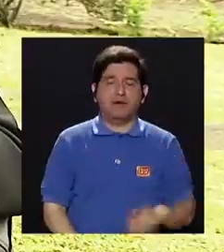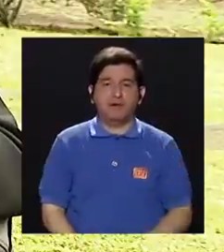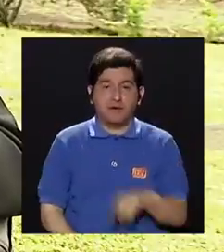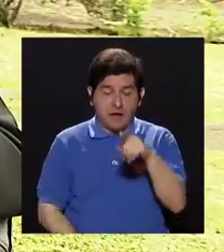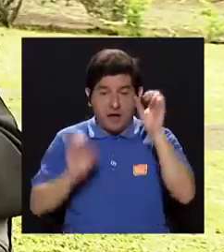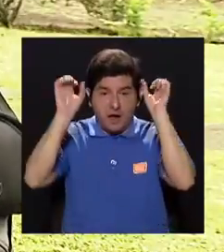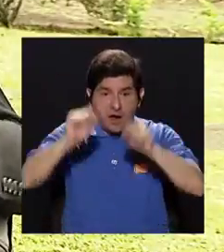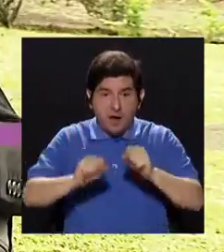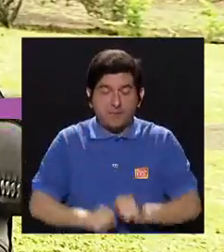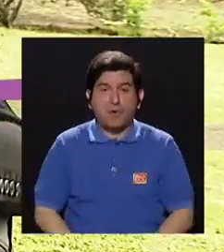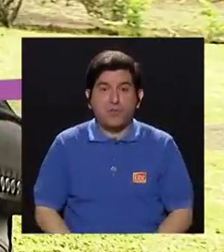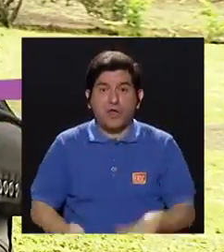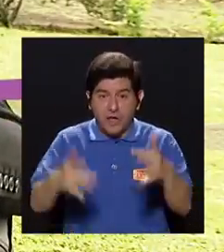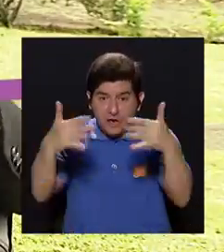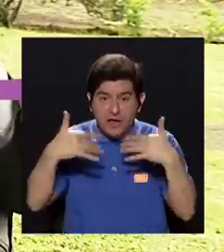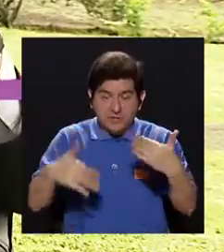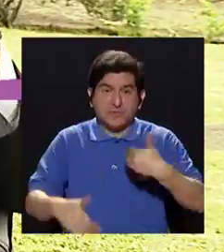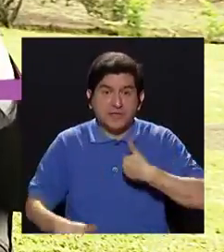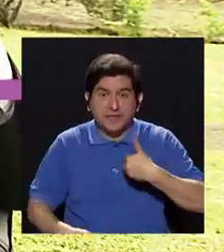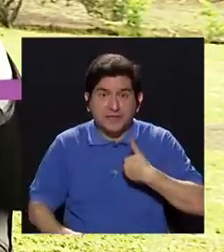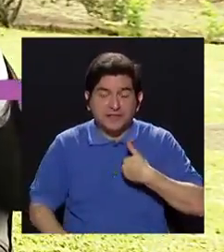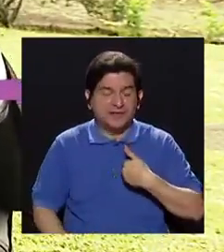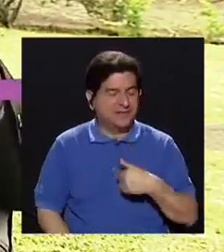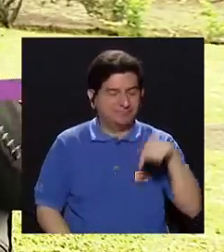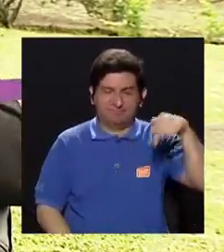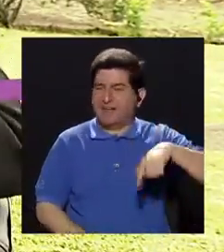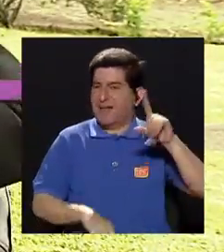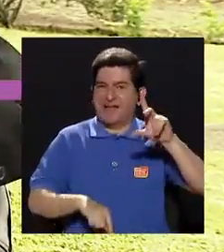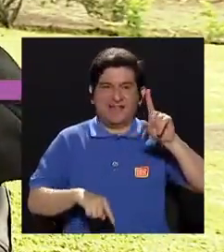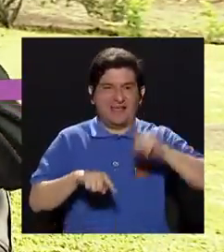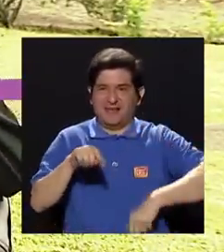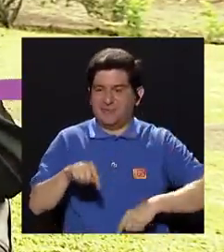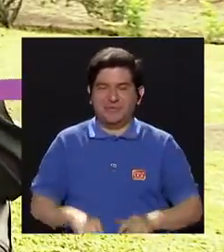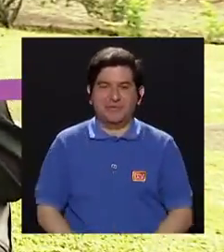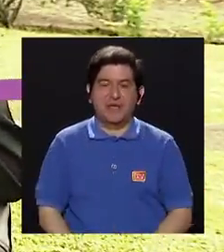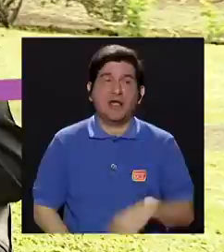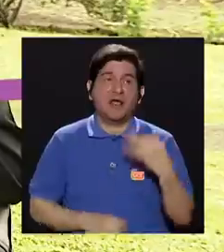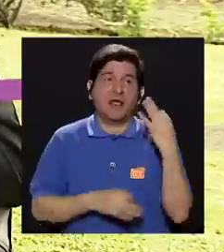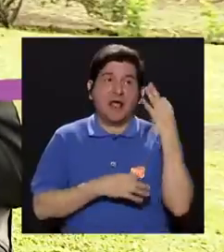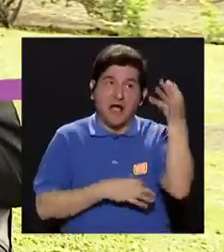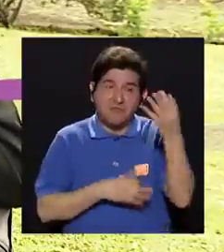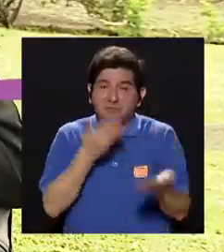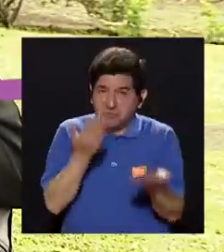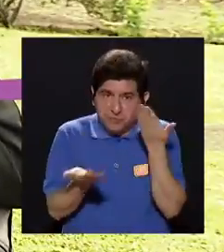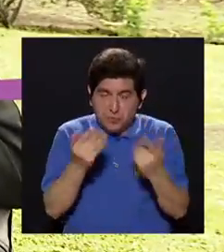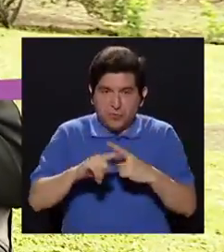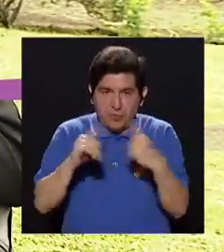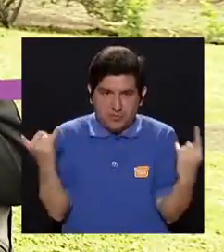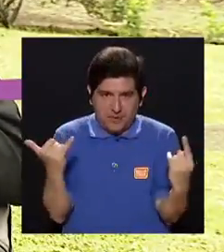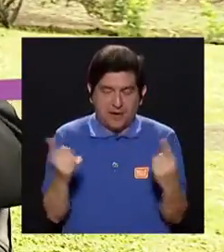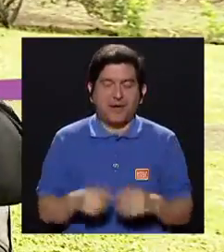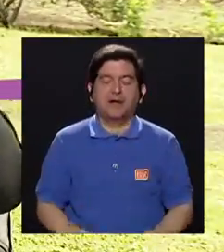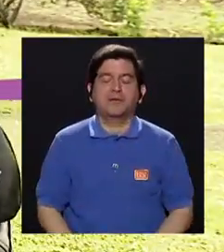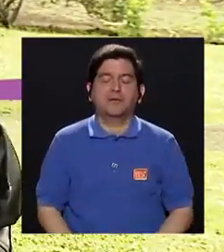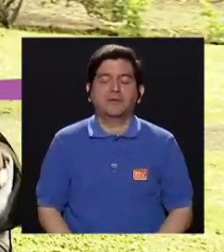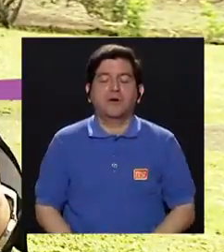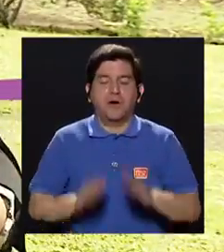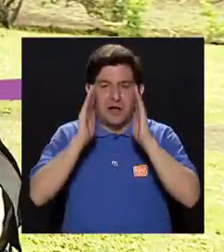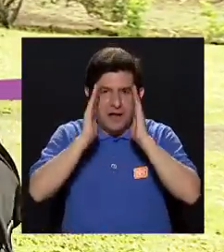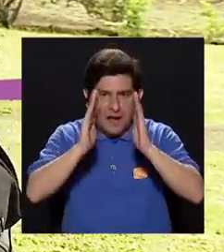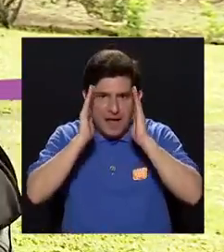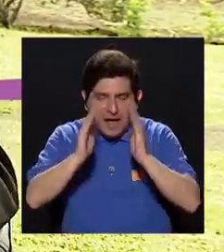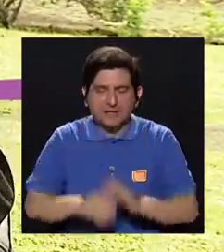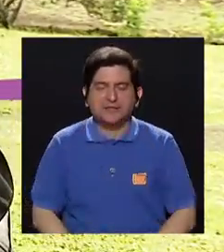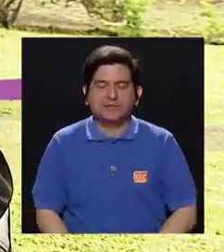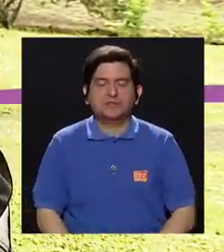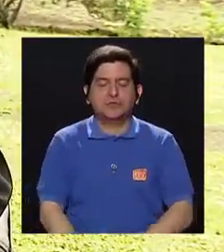consultar su expediente. Aún no lo tenemos. Iremos a ello y esperemos que lleguemos a ello. Pero, de momento, como no es así, o lo atienden tanto